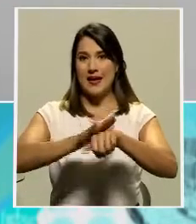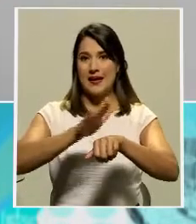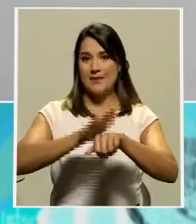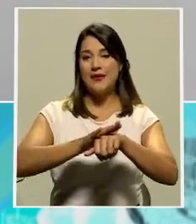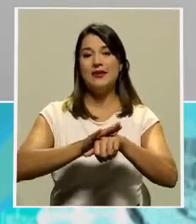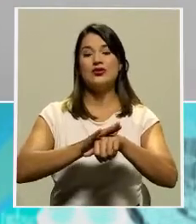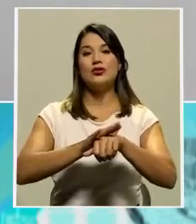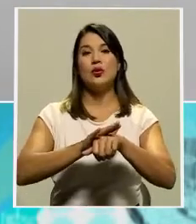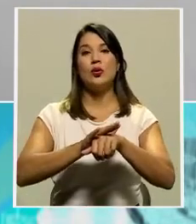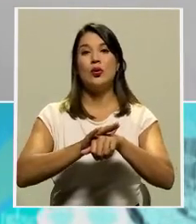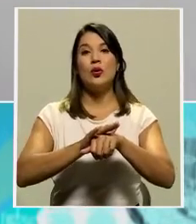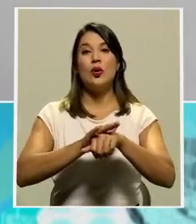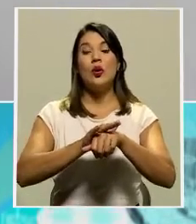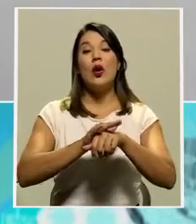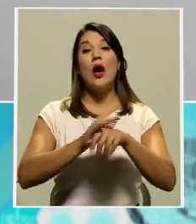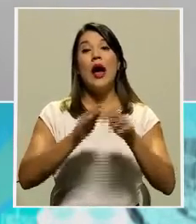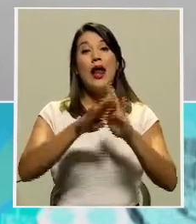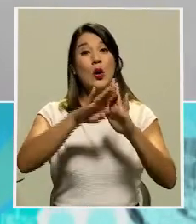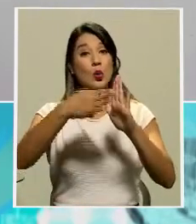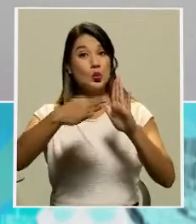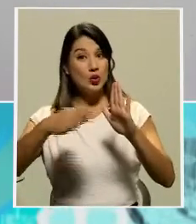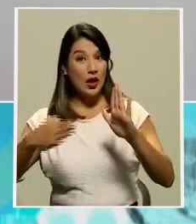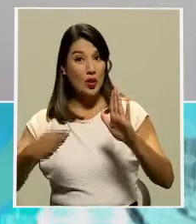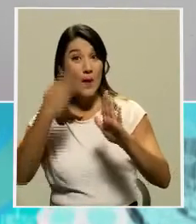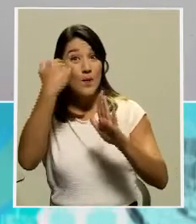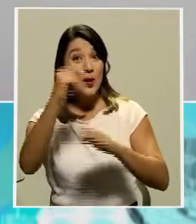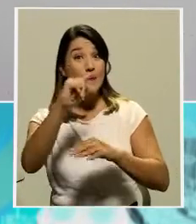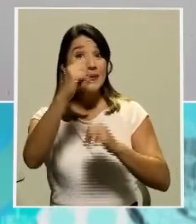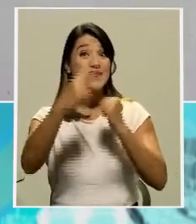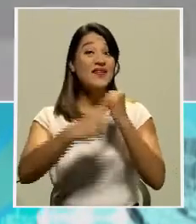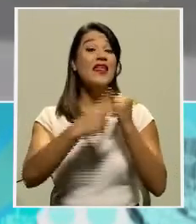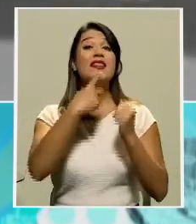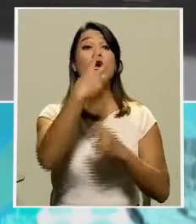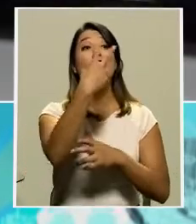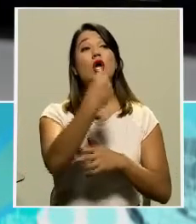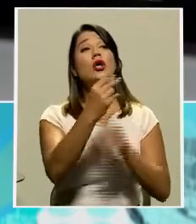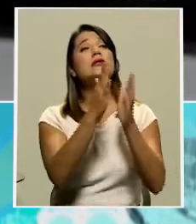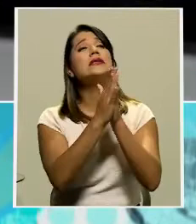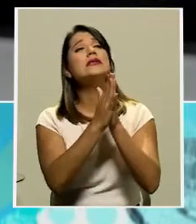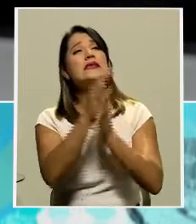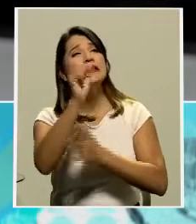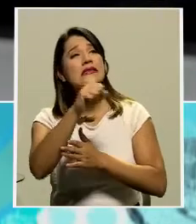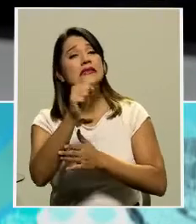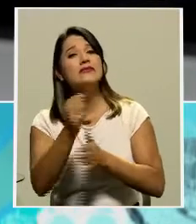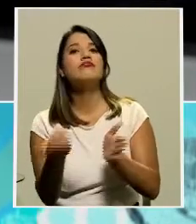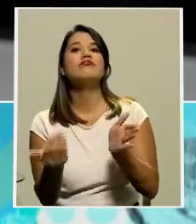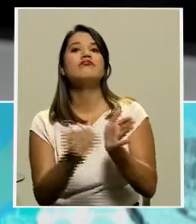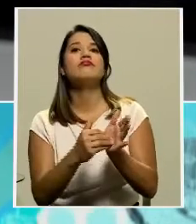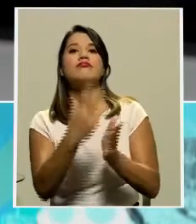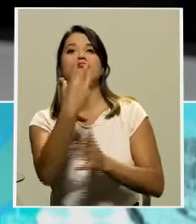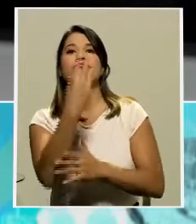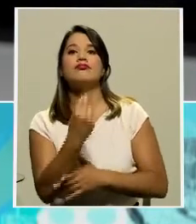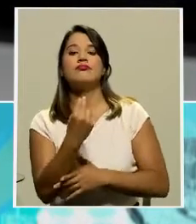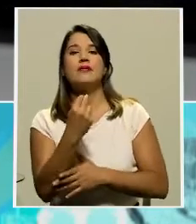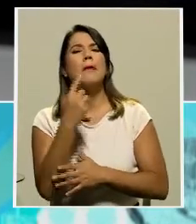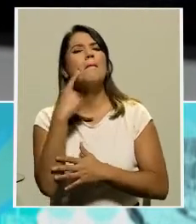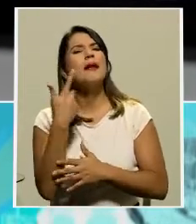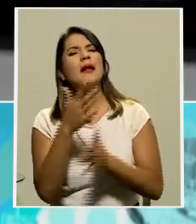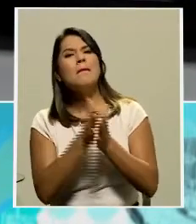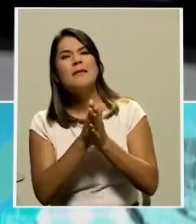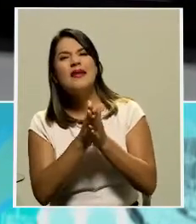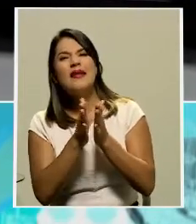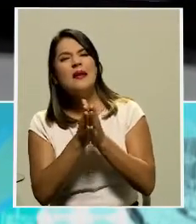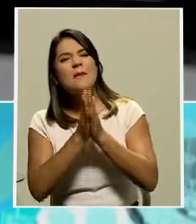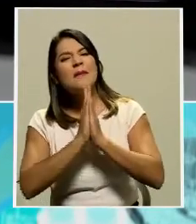rechazo más bien que se reivindique la posición de la Contraloría General de la República sobre ese rechazo para prorrogar el